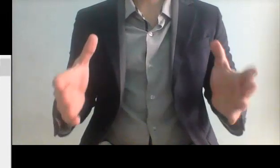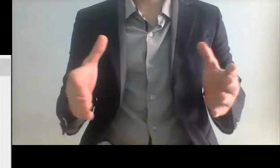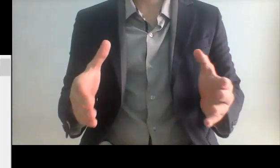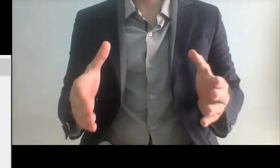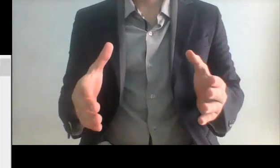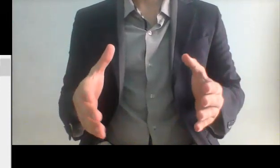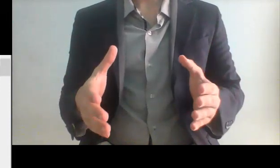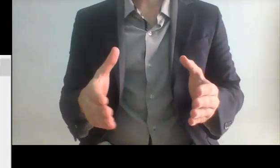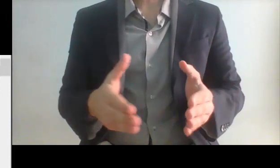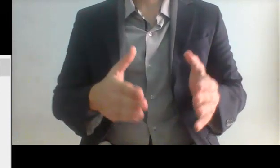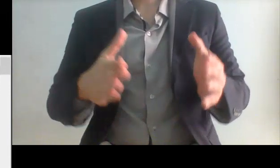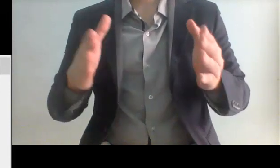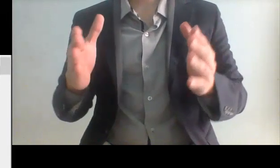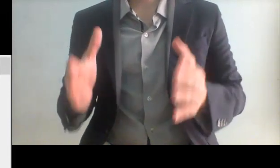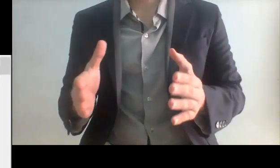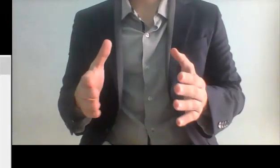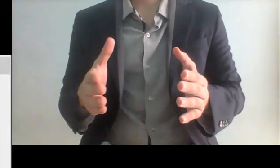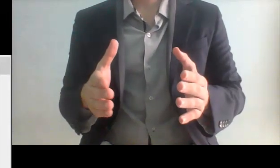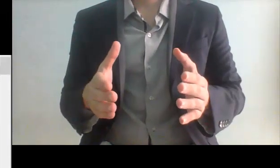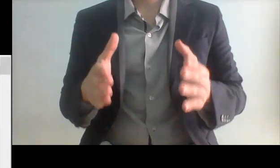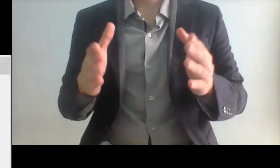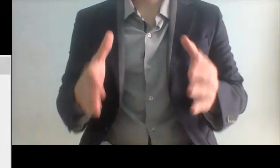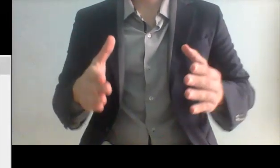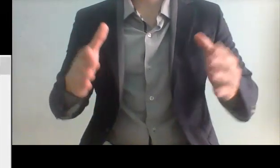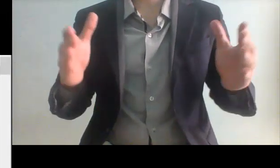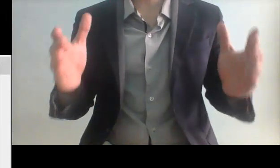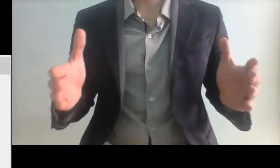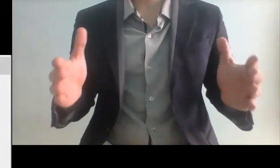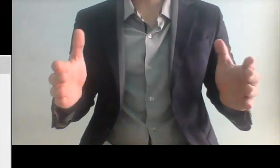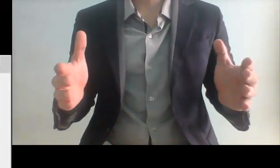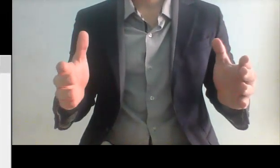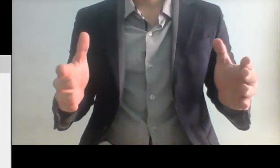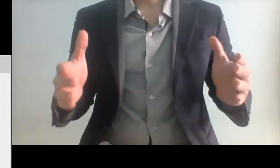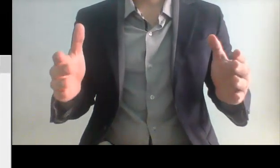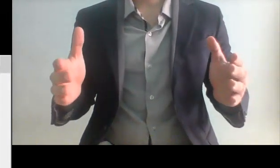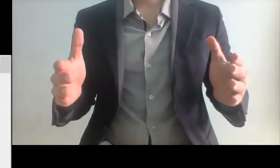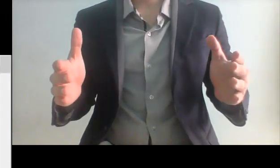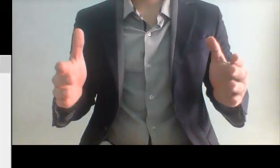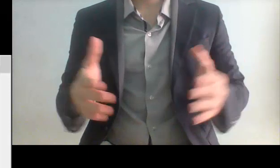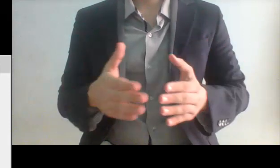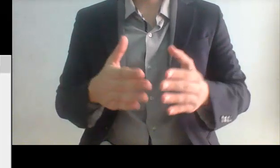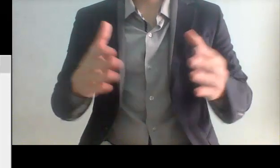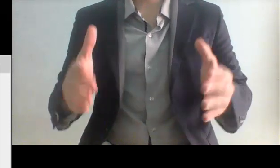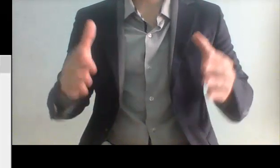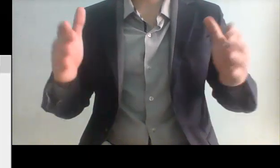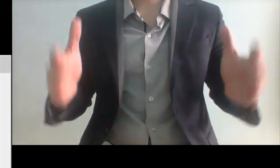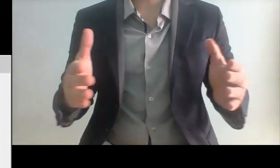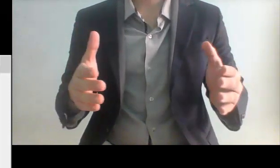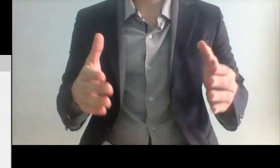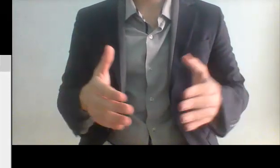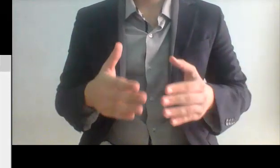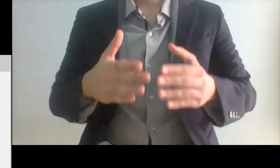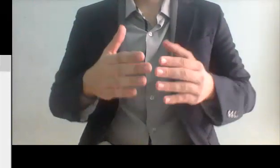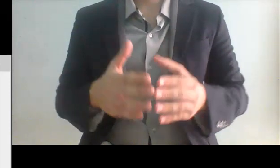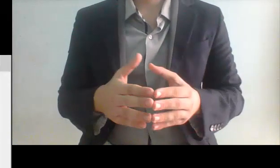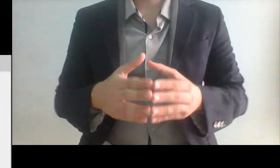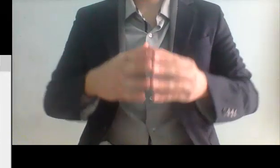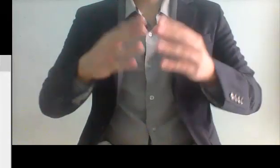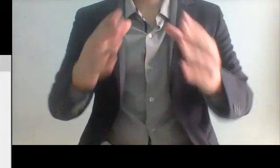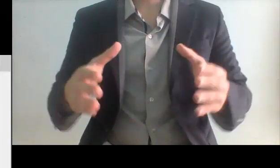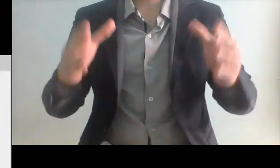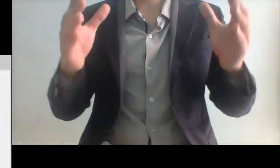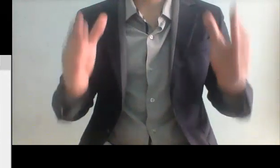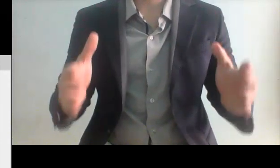Lozoya ya lo dijo de que los recursos que se estaban otorgando para que la reforma saliera a flote se